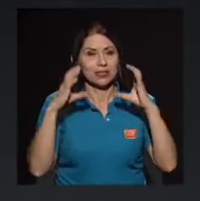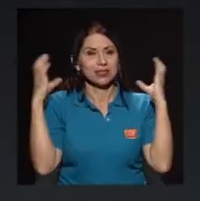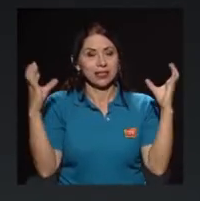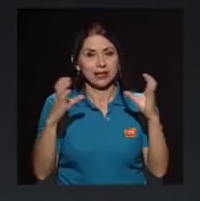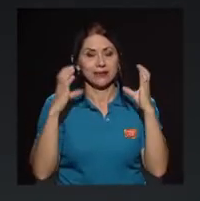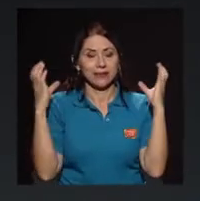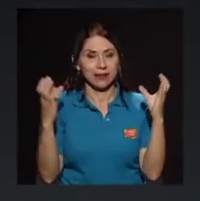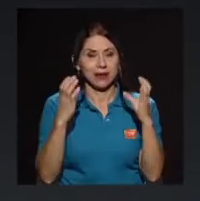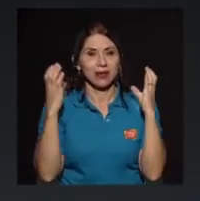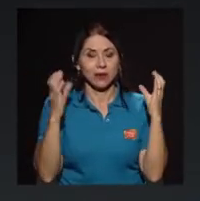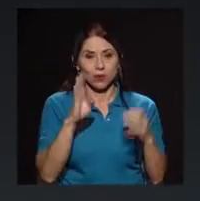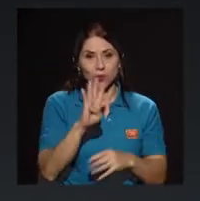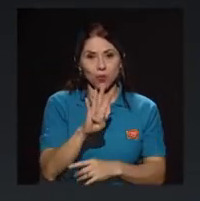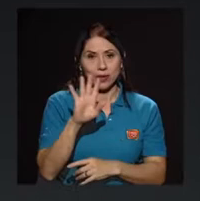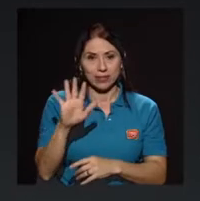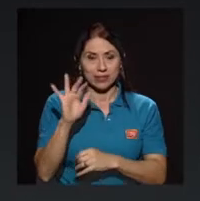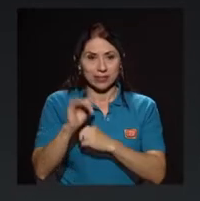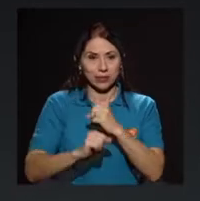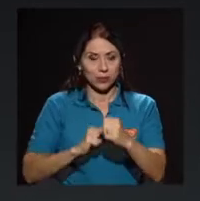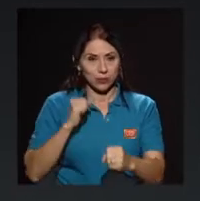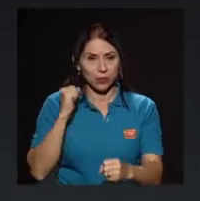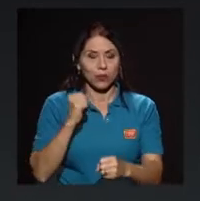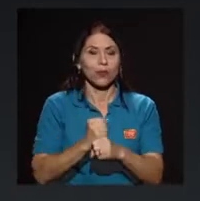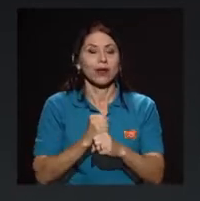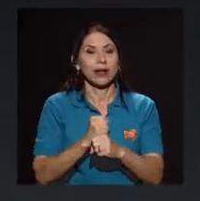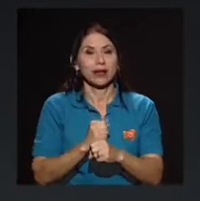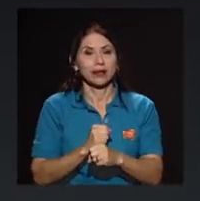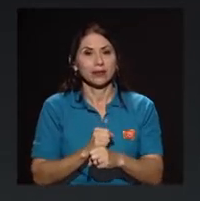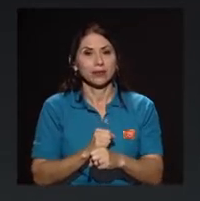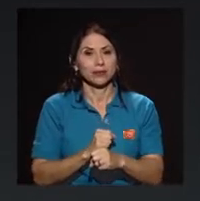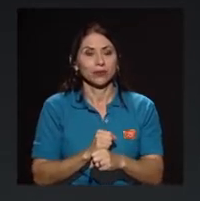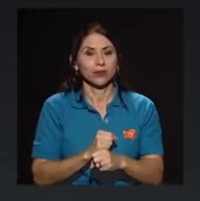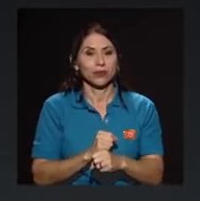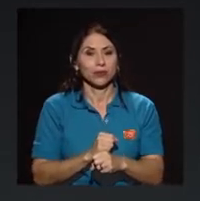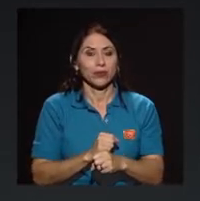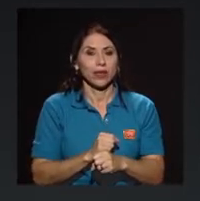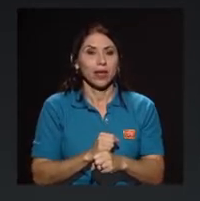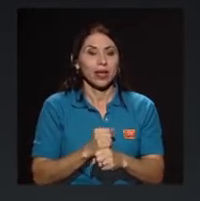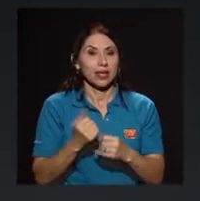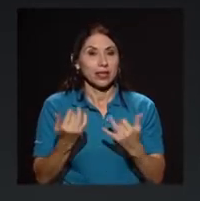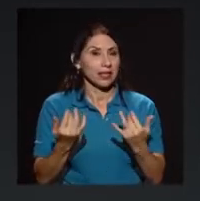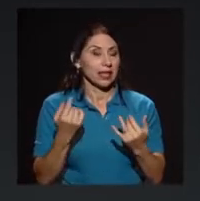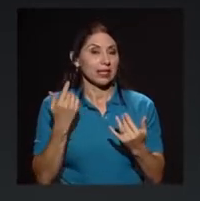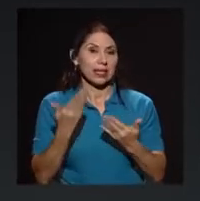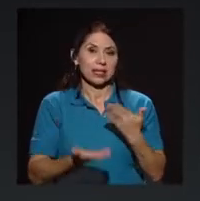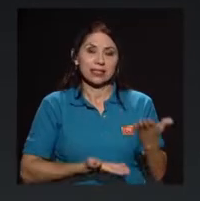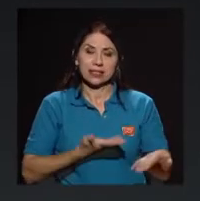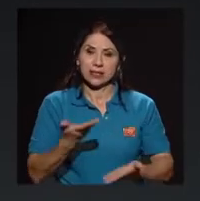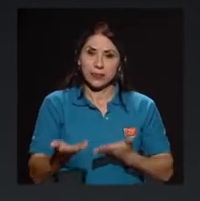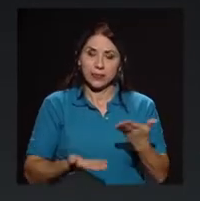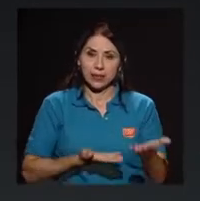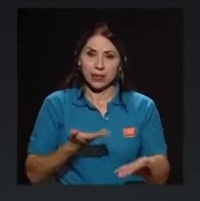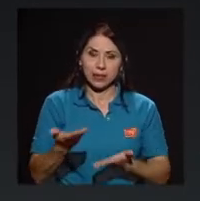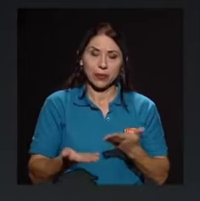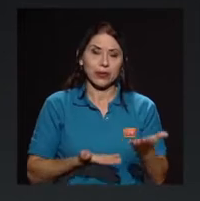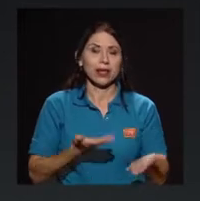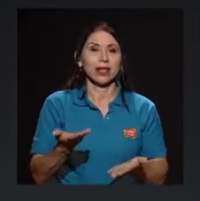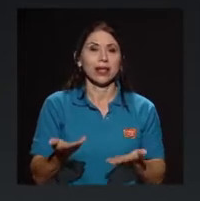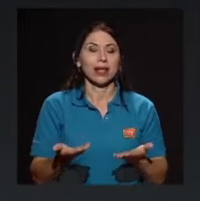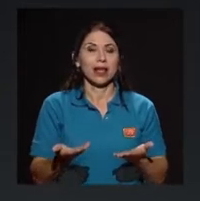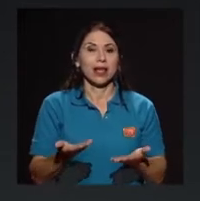45 años de estar sirviéndole a la